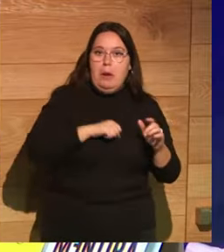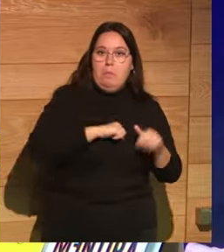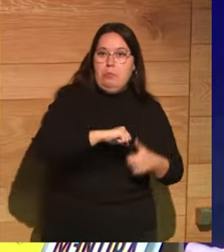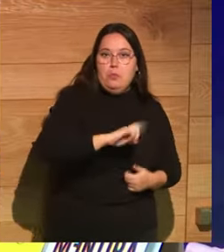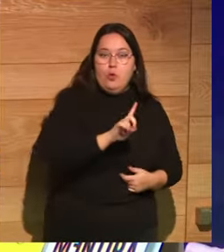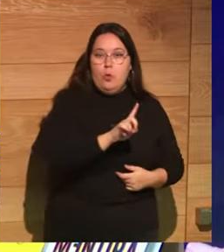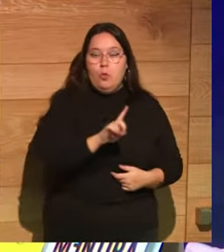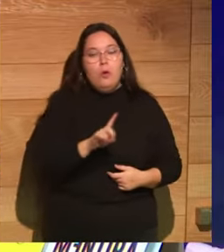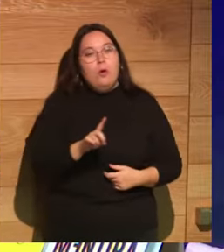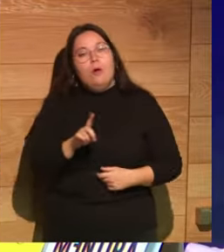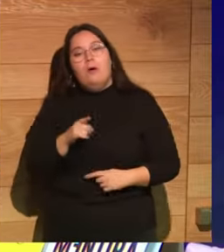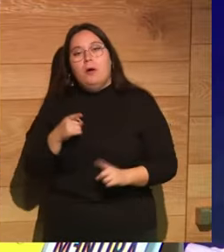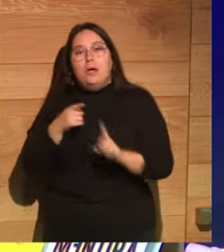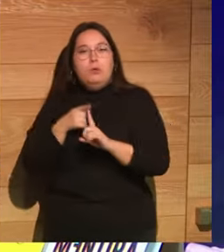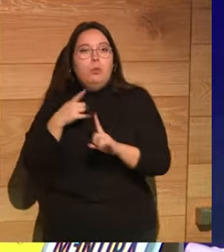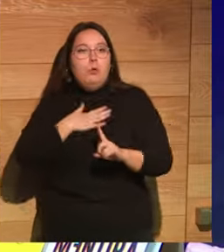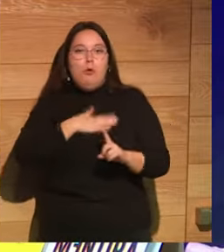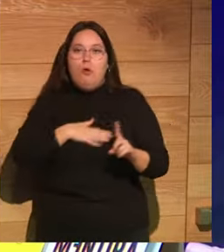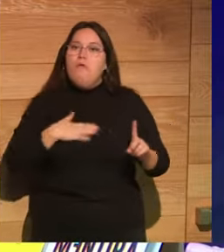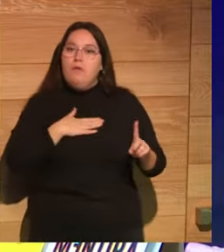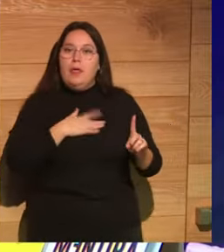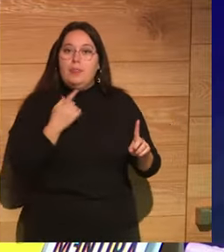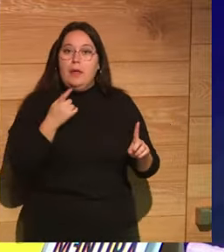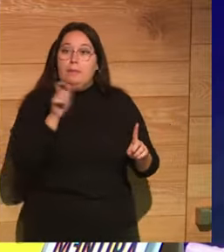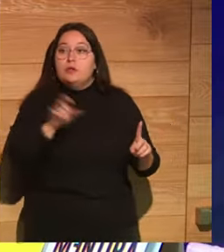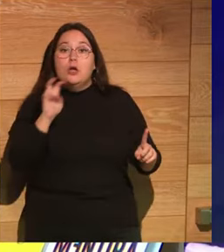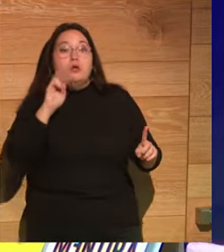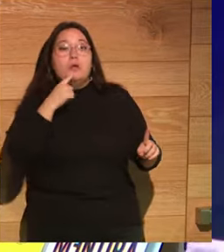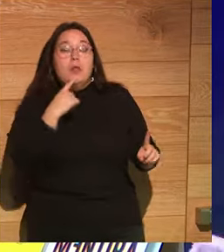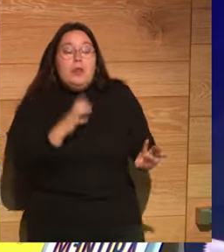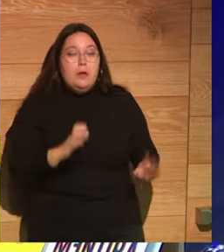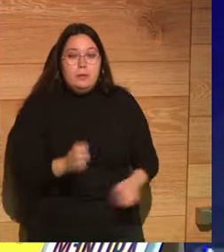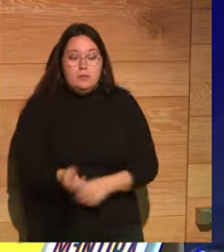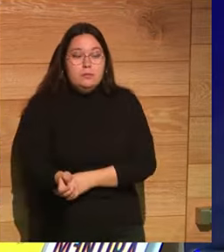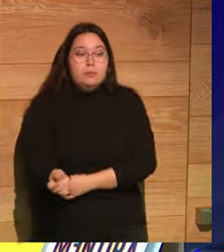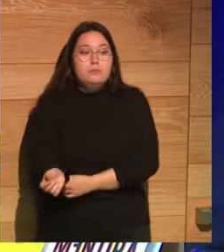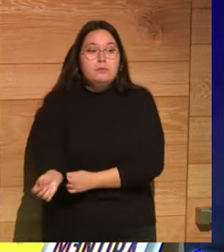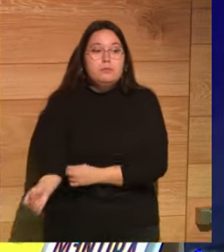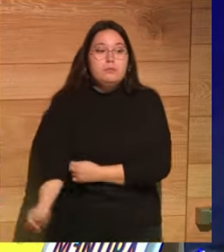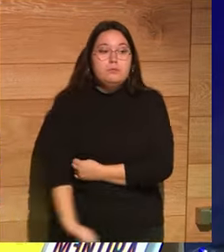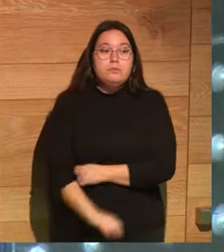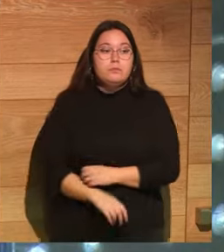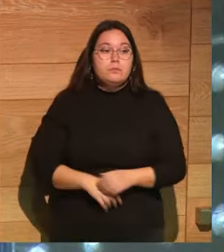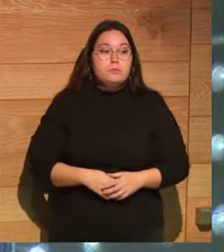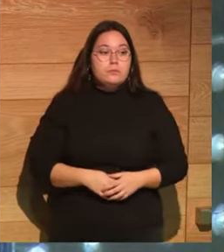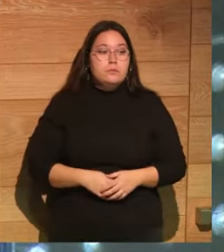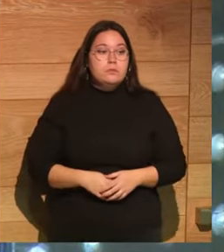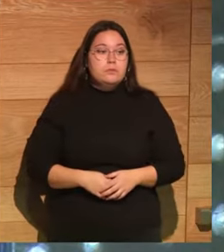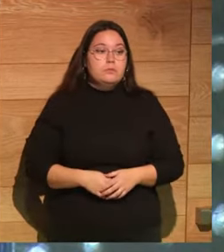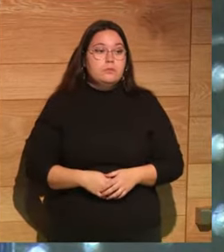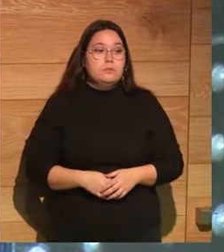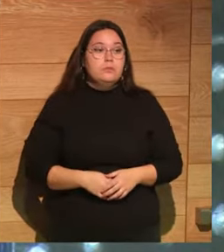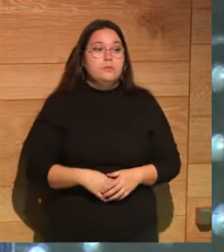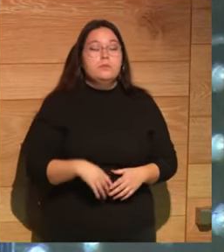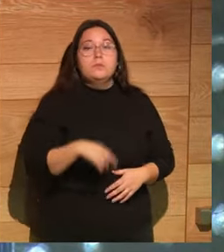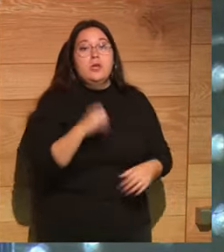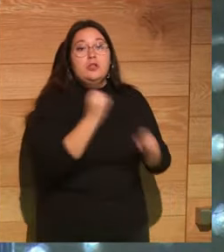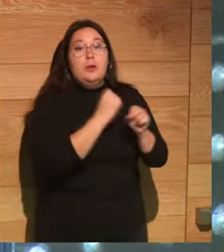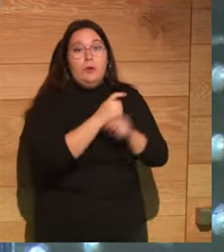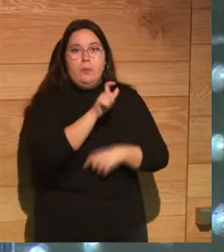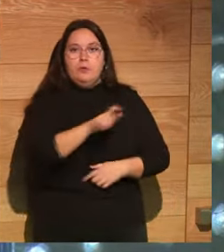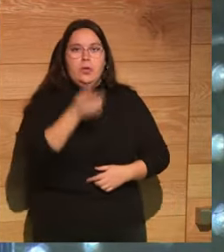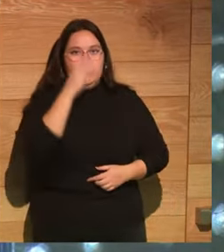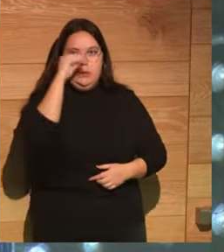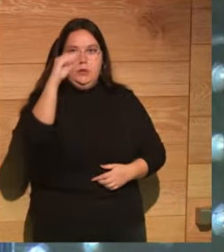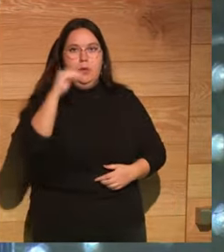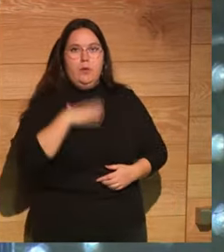supuesto sino fiándose de lo que ya les habían contado otras personas en la obra de algunos de los grandes sabios se juntan